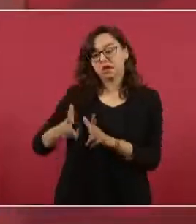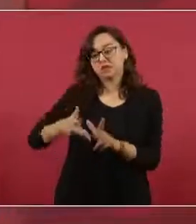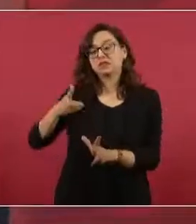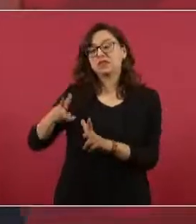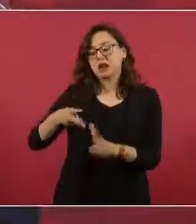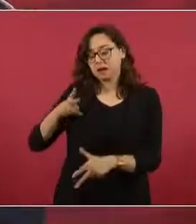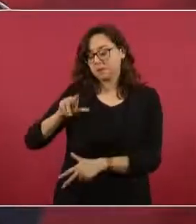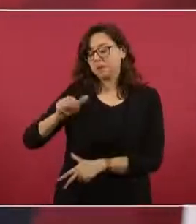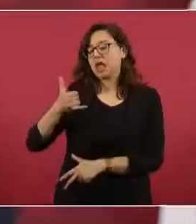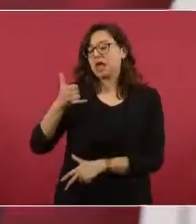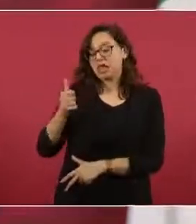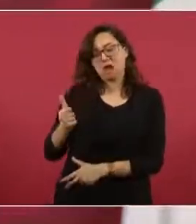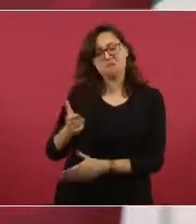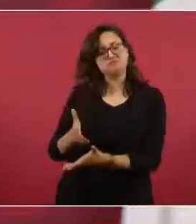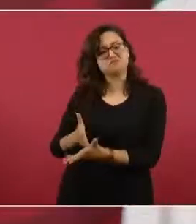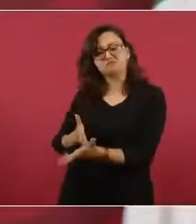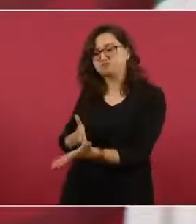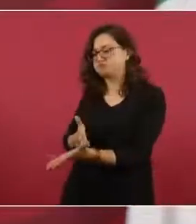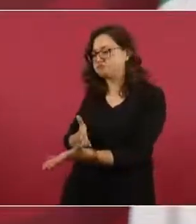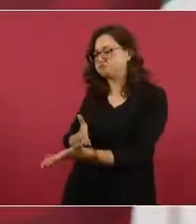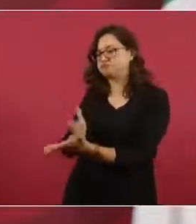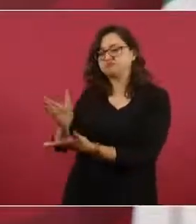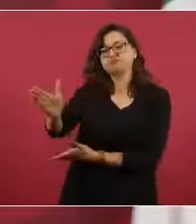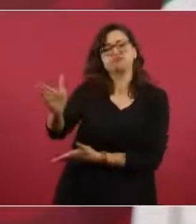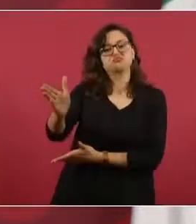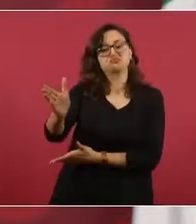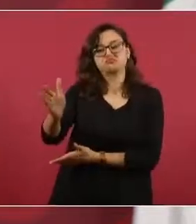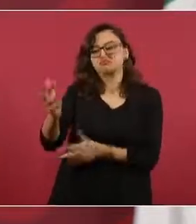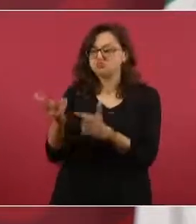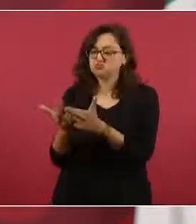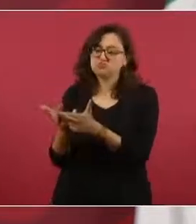la laguna.